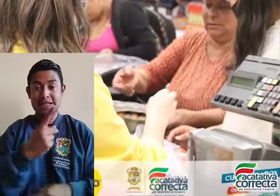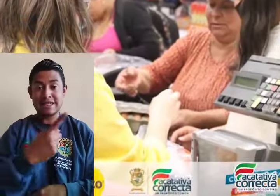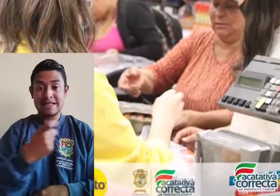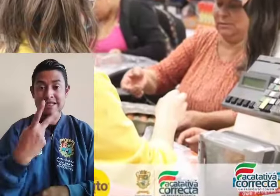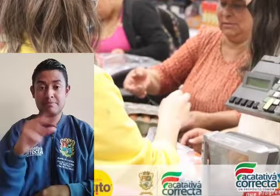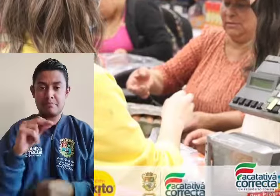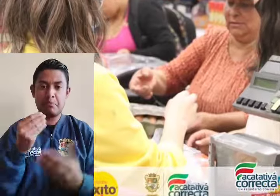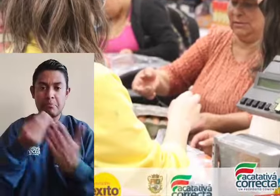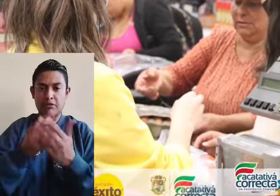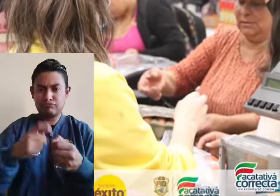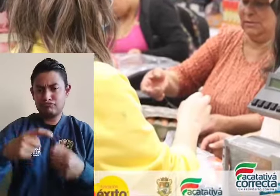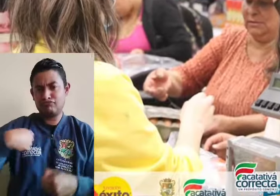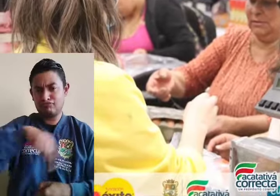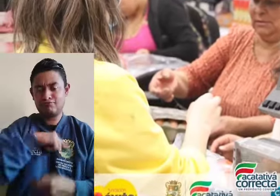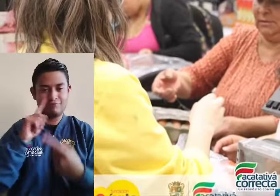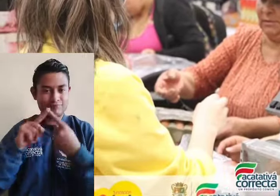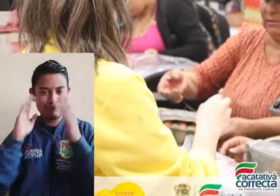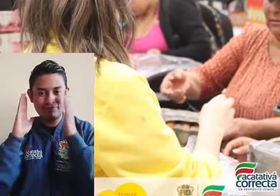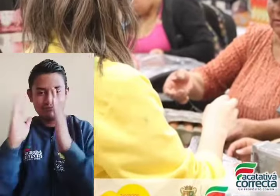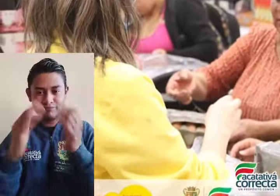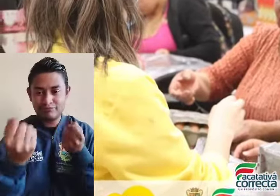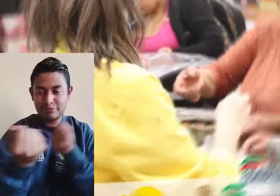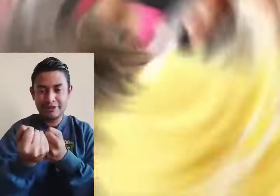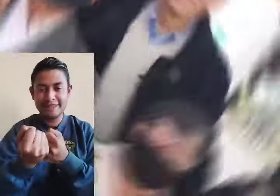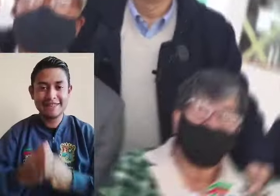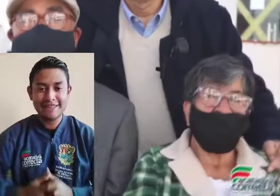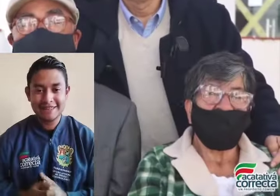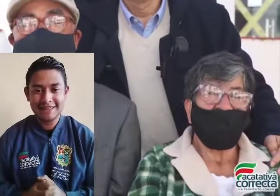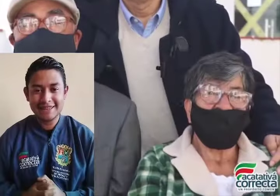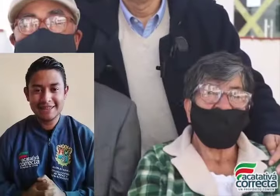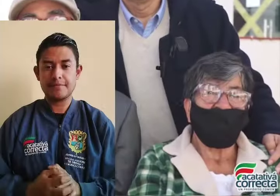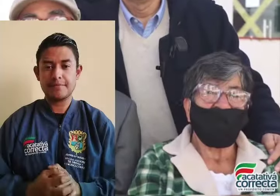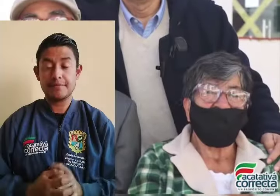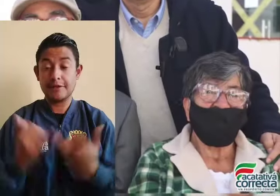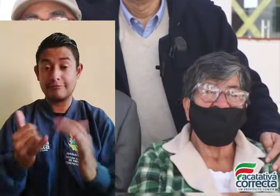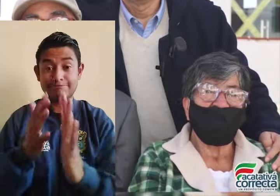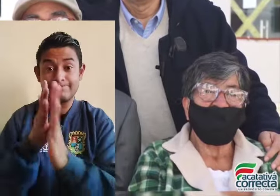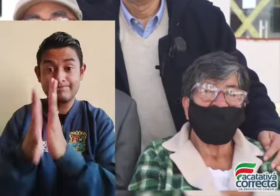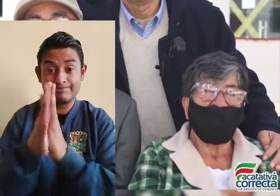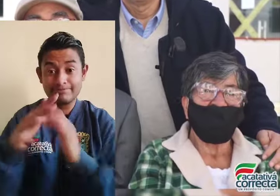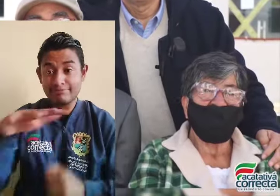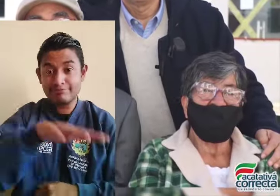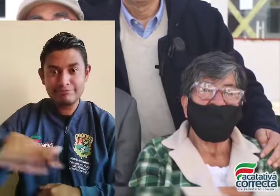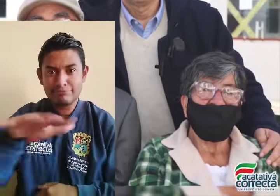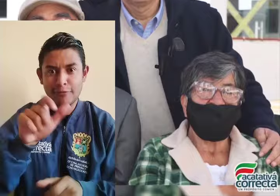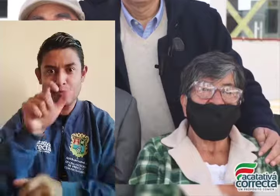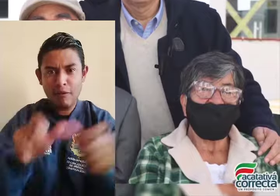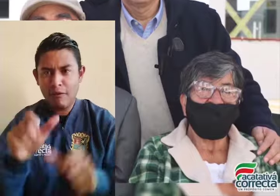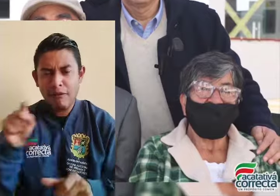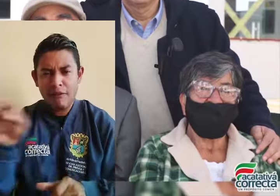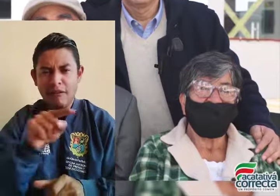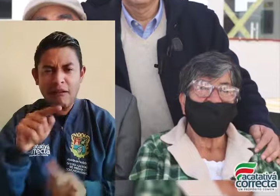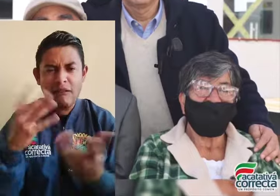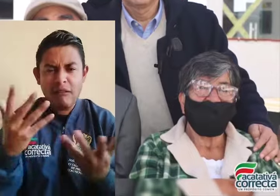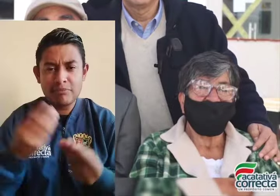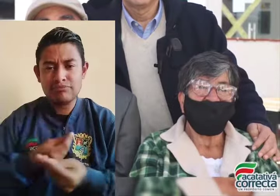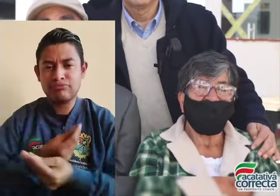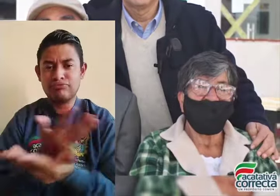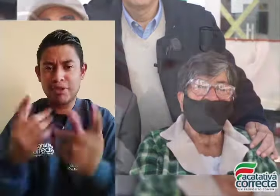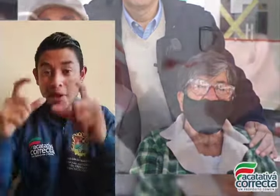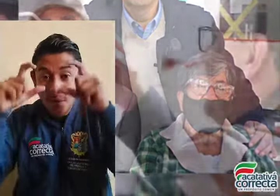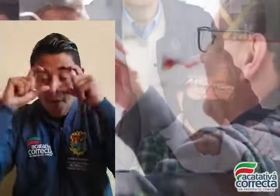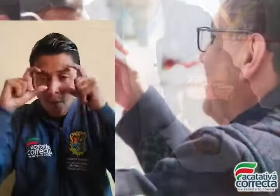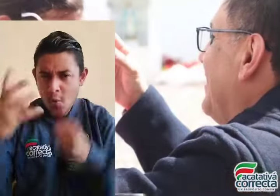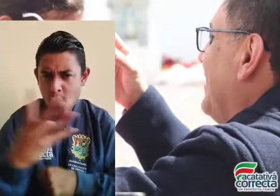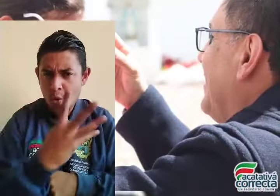bono de 120.000 pesos redimible en alimentos y productos de la canata familiar. Administración Municipal ha entregado 400 gafas a beneficiarios del programa Quiero